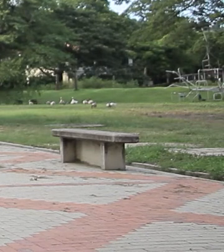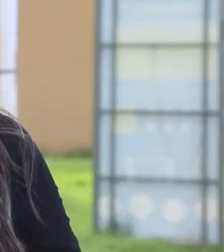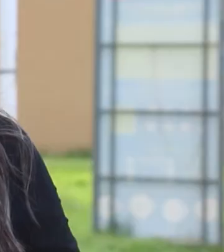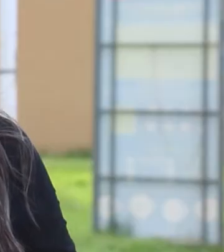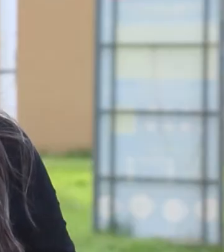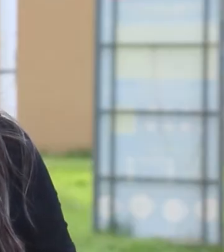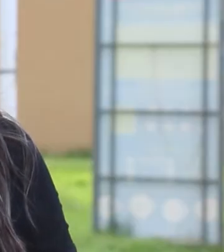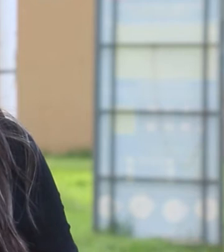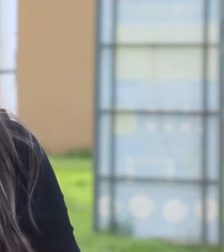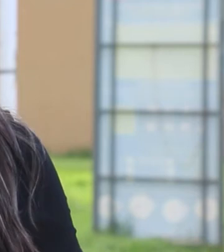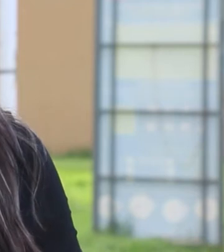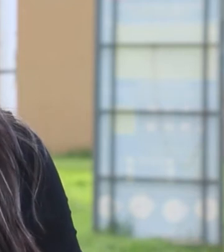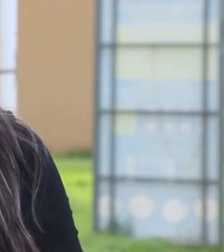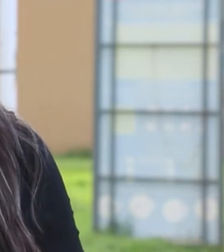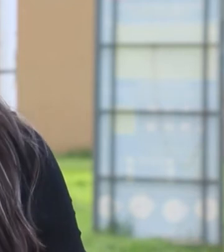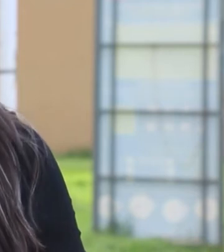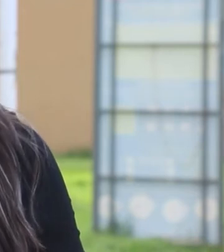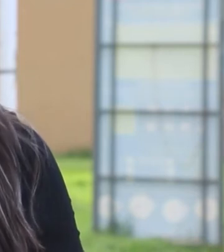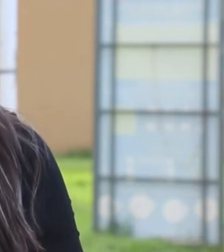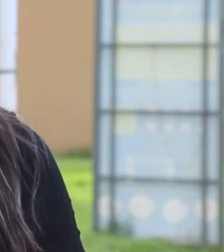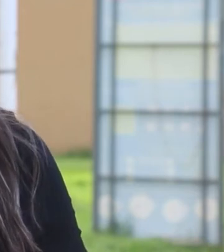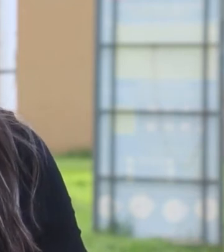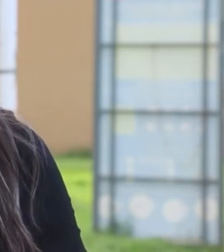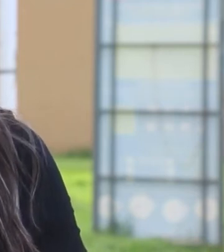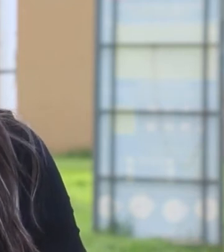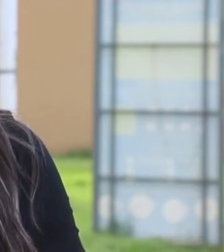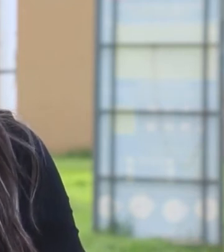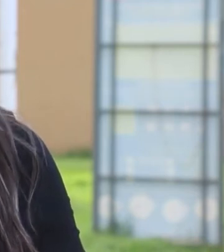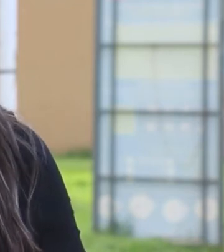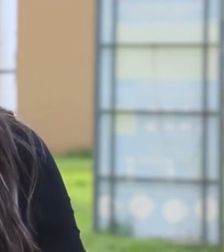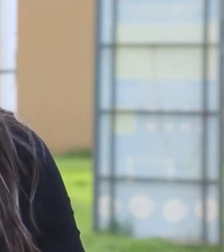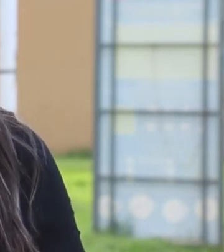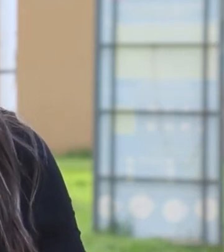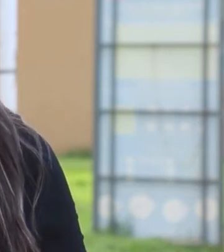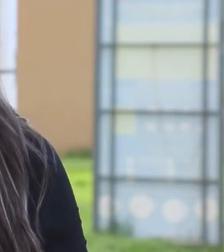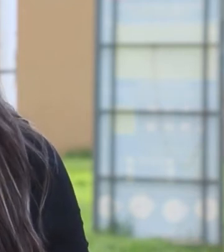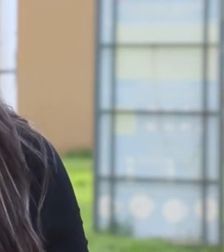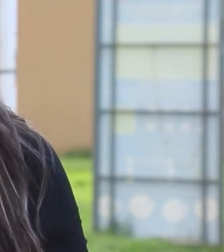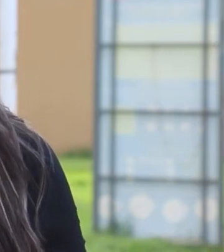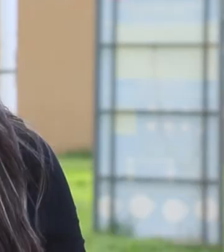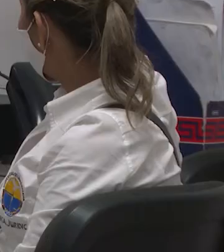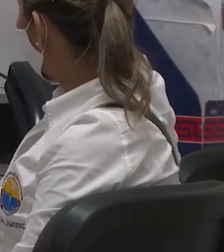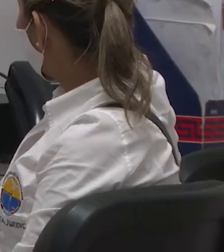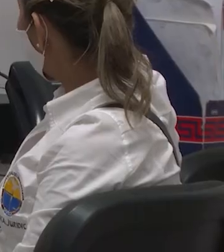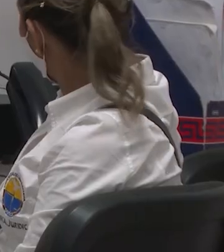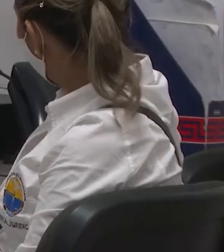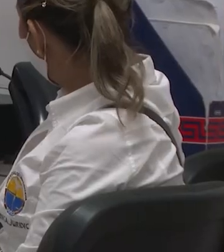virtual y además ratifica ante la comunidad la prestación de servicios de conciliación con calidad y confianza.